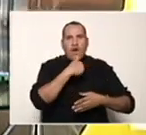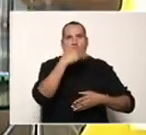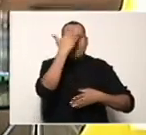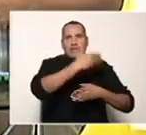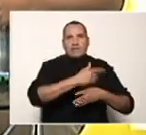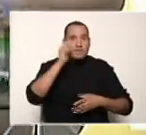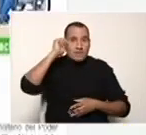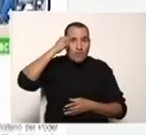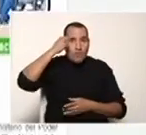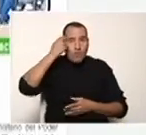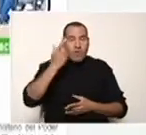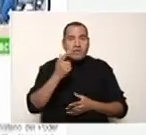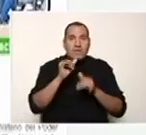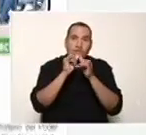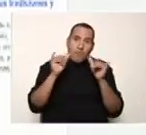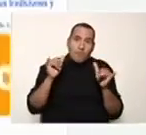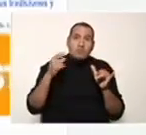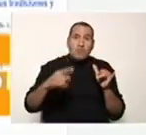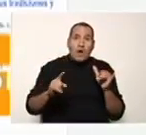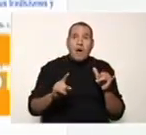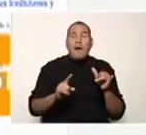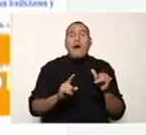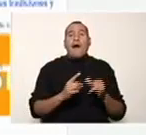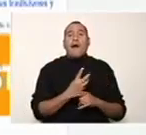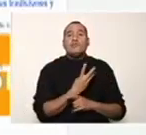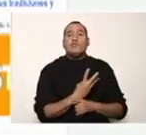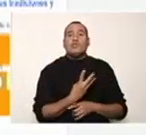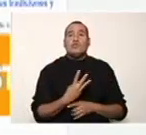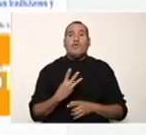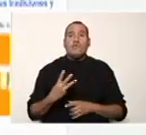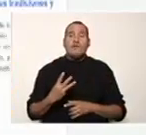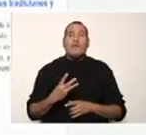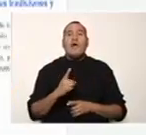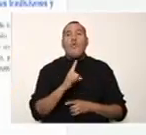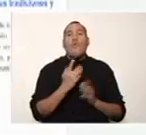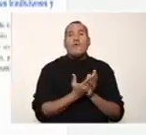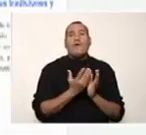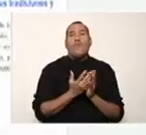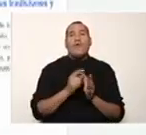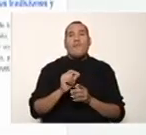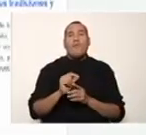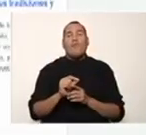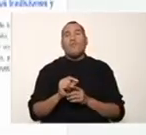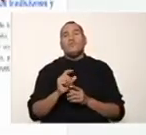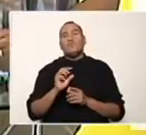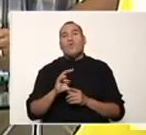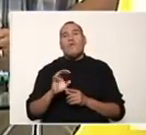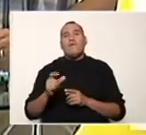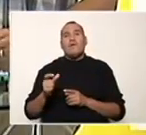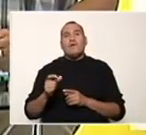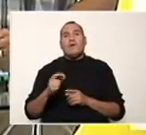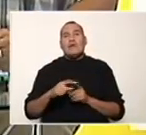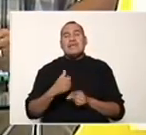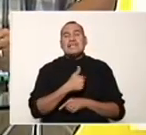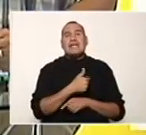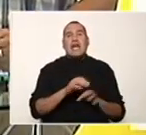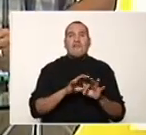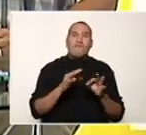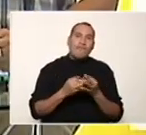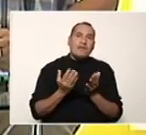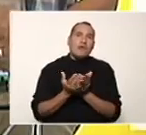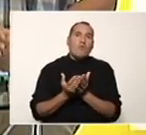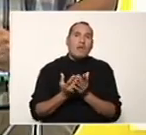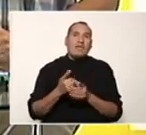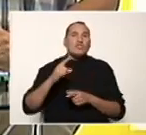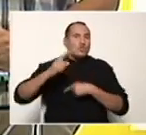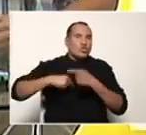tema. Recuerde que este contenido también lo puede encontrar en nuestra página, cadafamiliaunaescuela.me.gov.be Ahí está cada contenido que se dicta